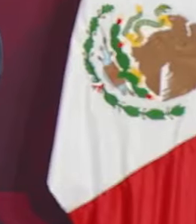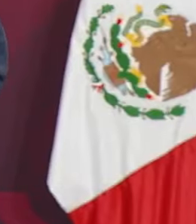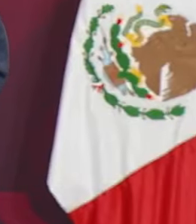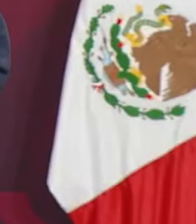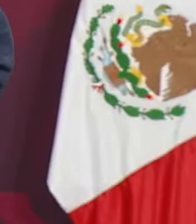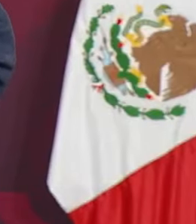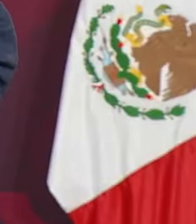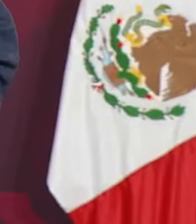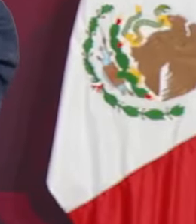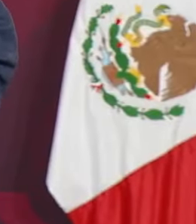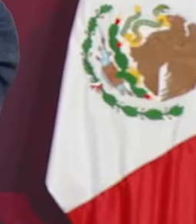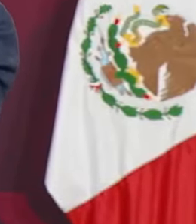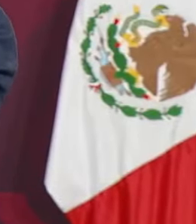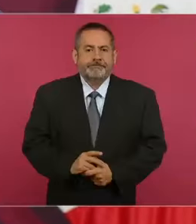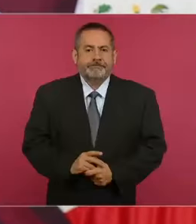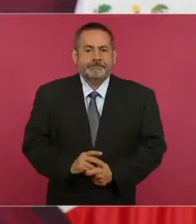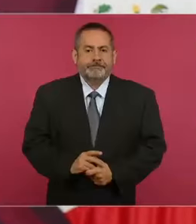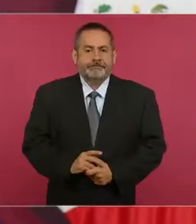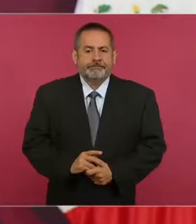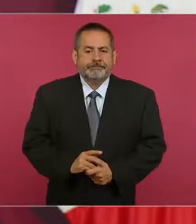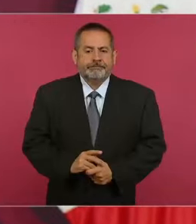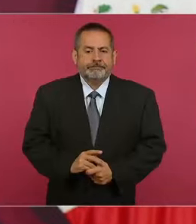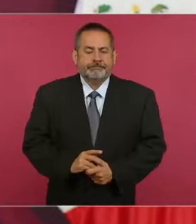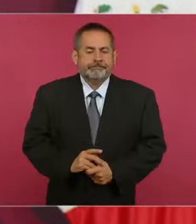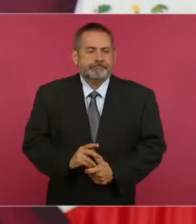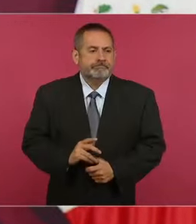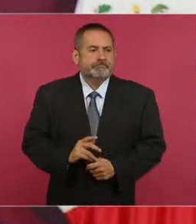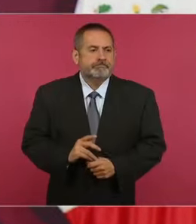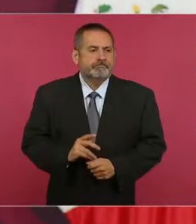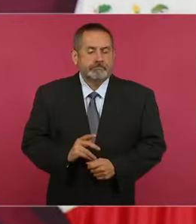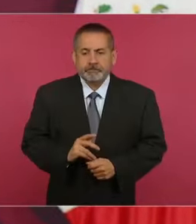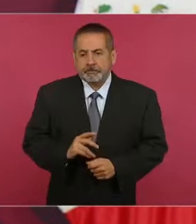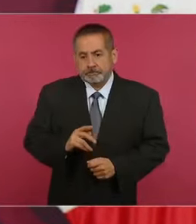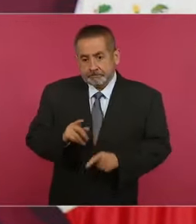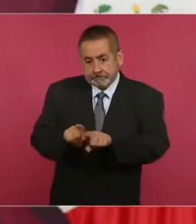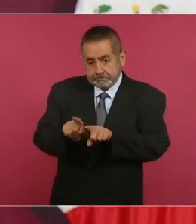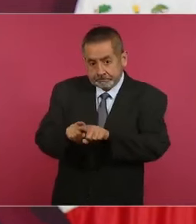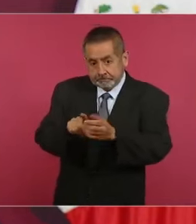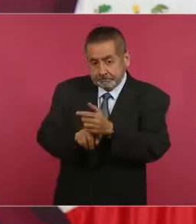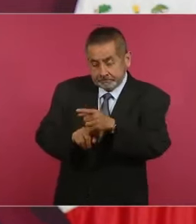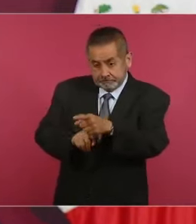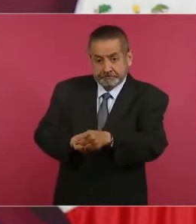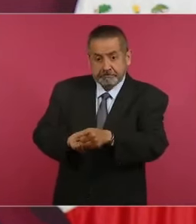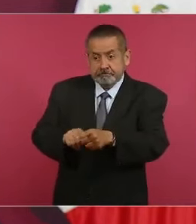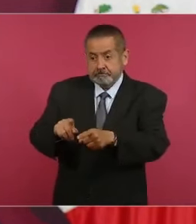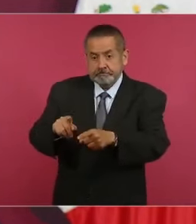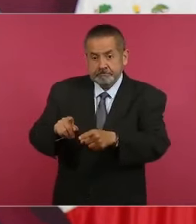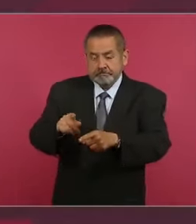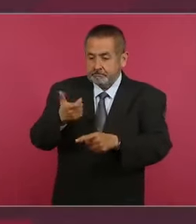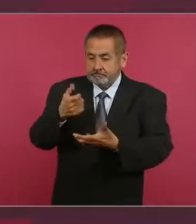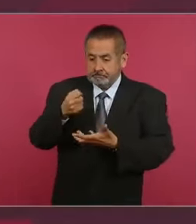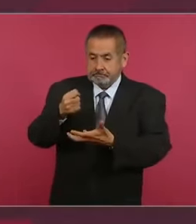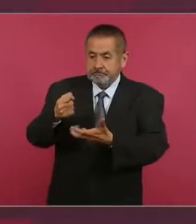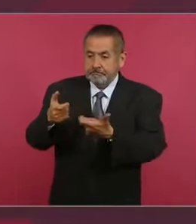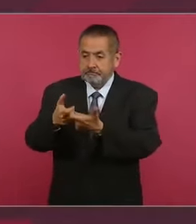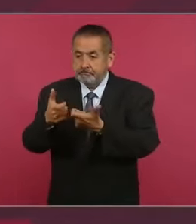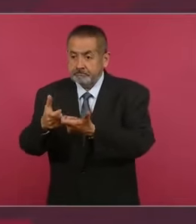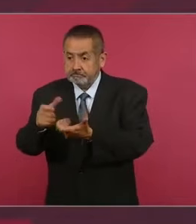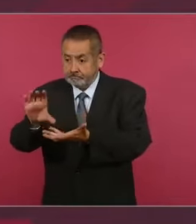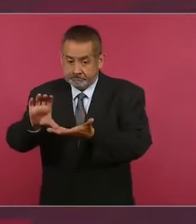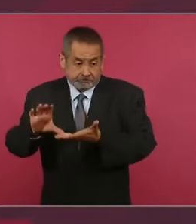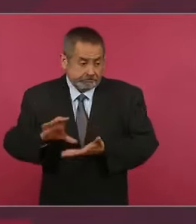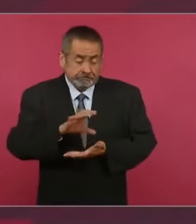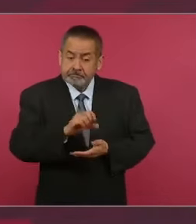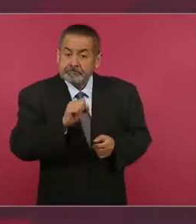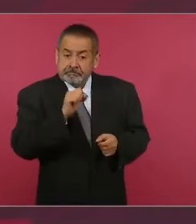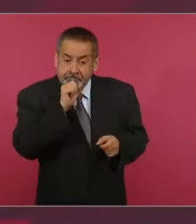también recibes o estás al servicio